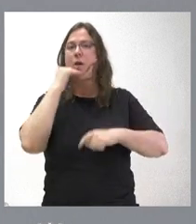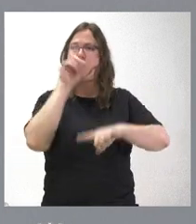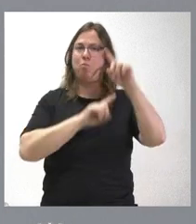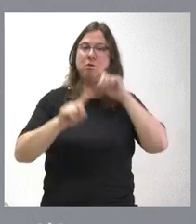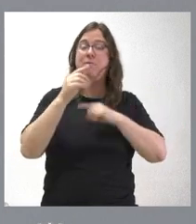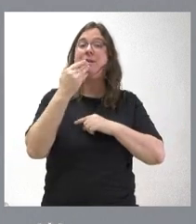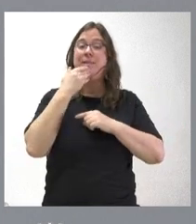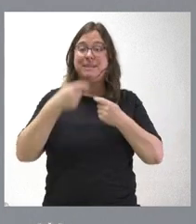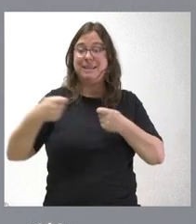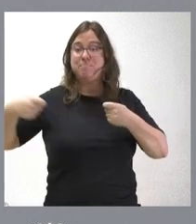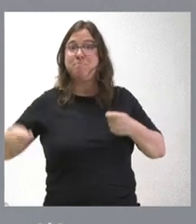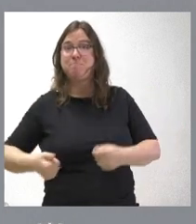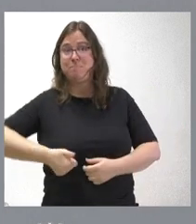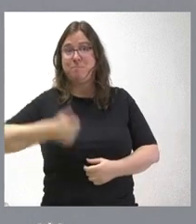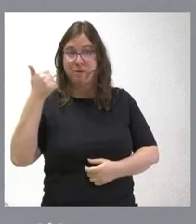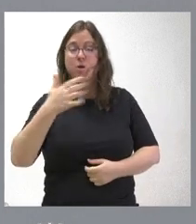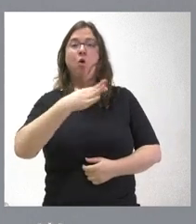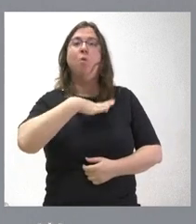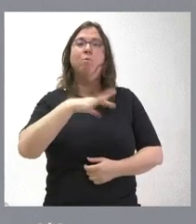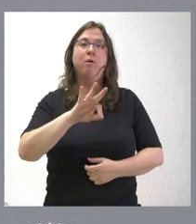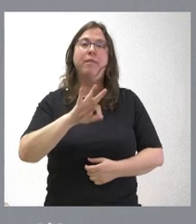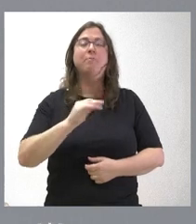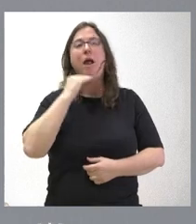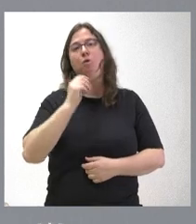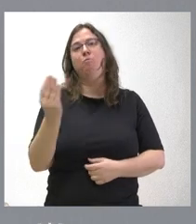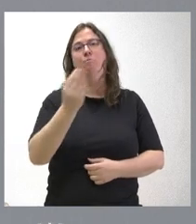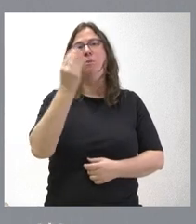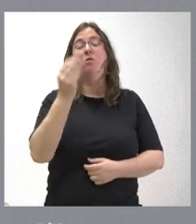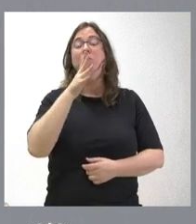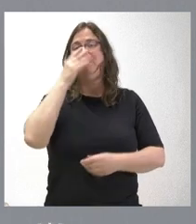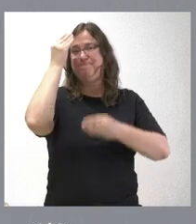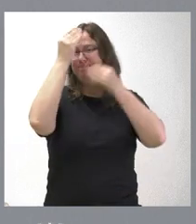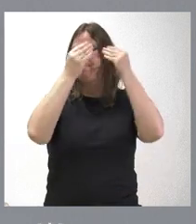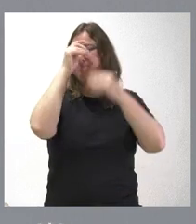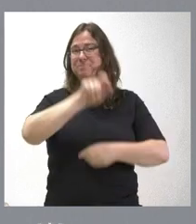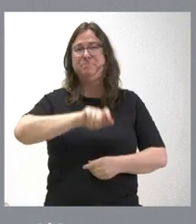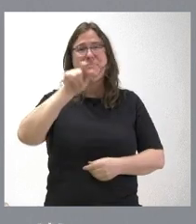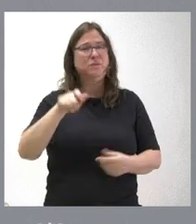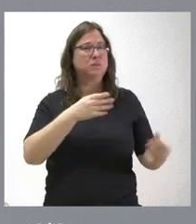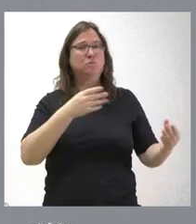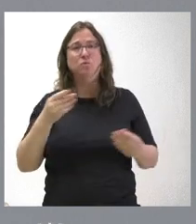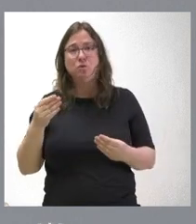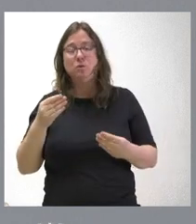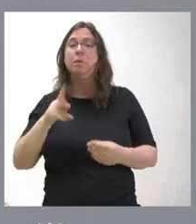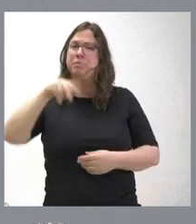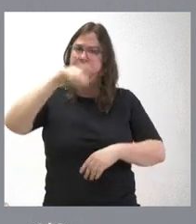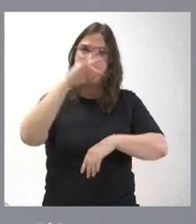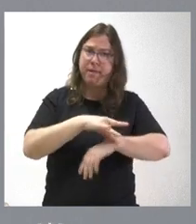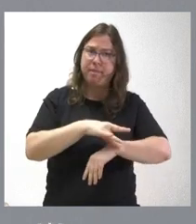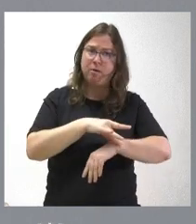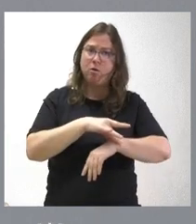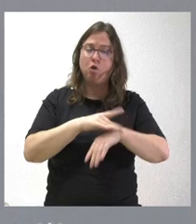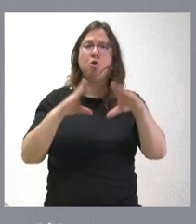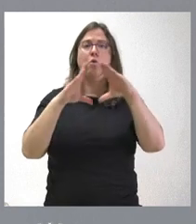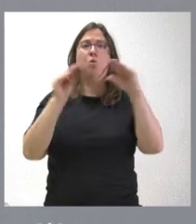hubiera una nueva ampliación, seguramente seríamos capaces de ir a algo más. Pero estamos pensando que hay muchas personas que son médicos, que han acabado